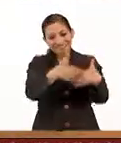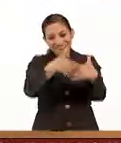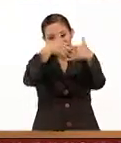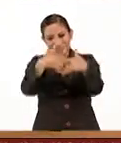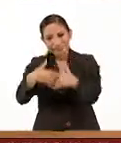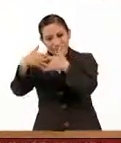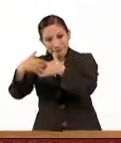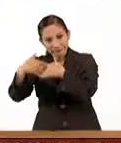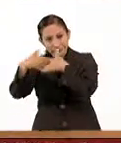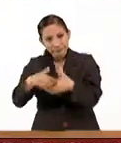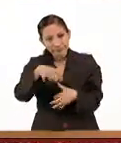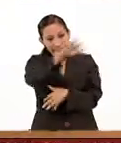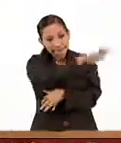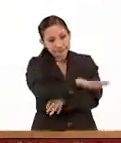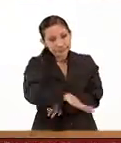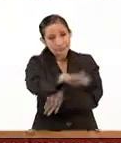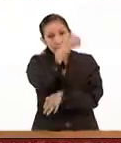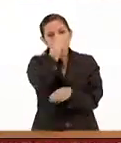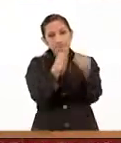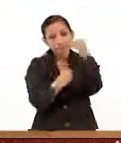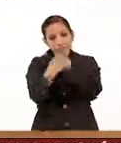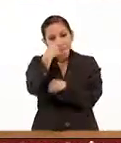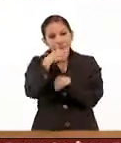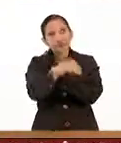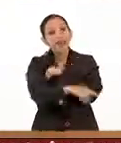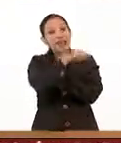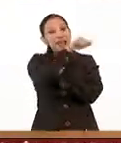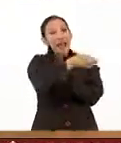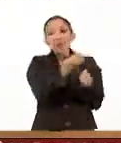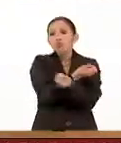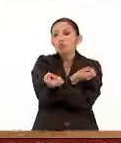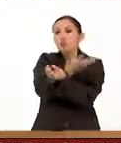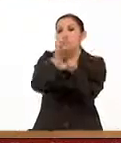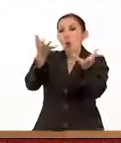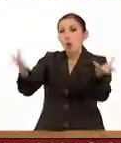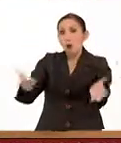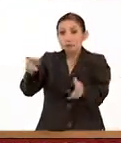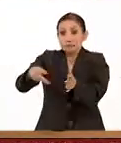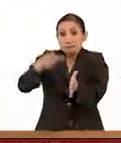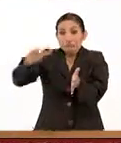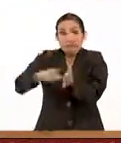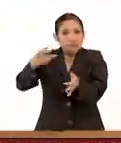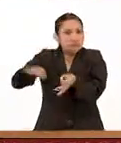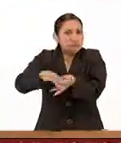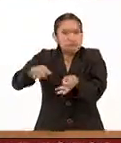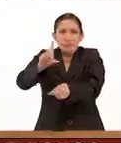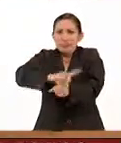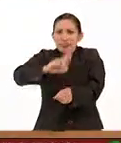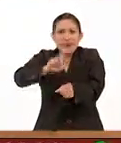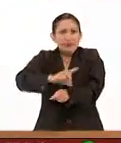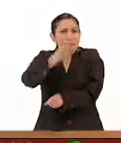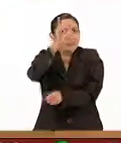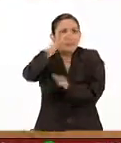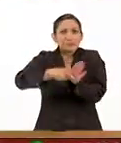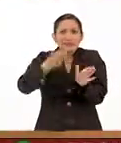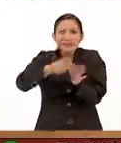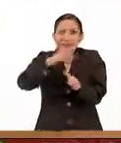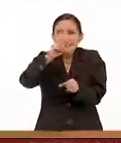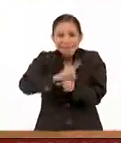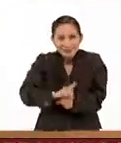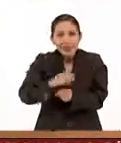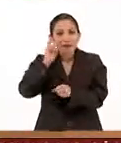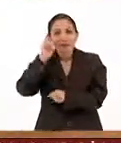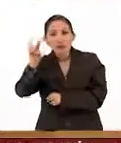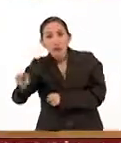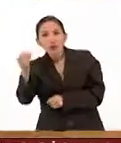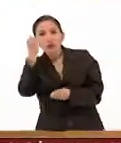que en el fondo está abasteciendo de alimentos de manera continua, al menos tres veces al día estamos